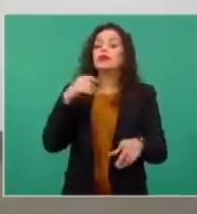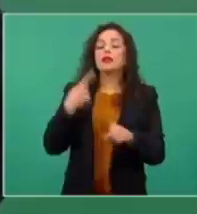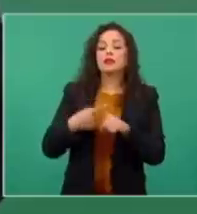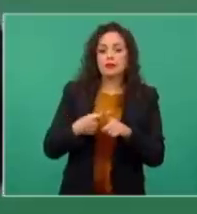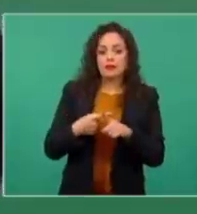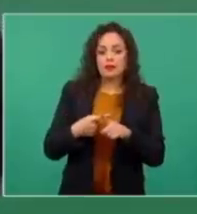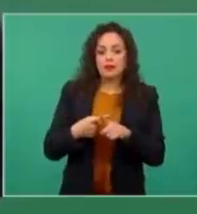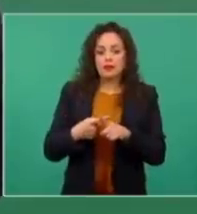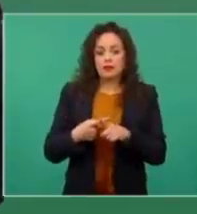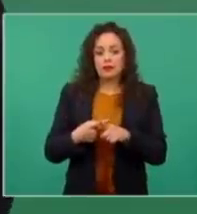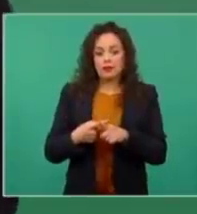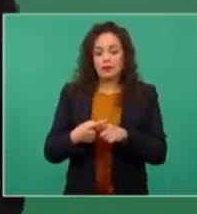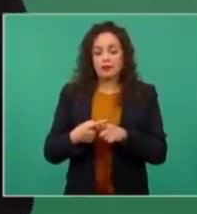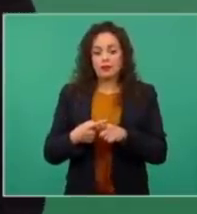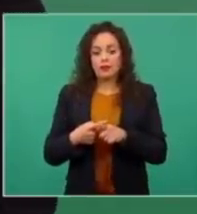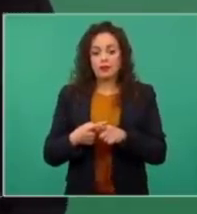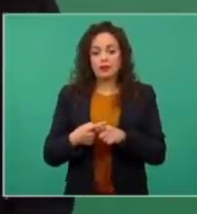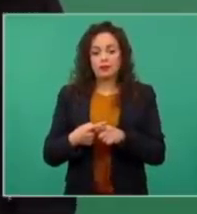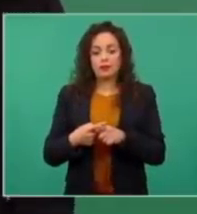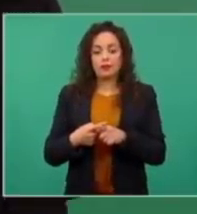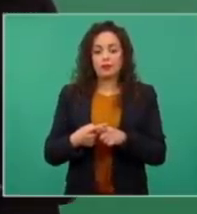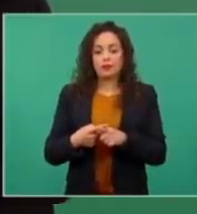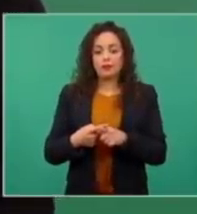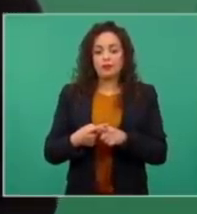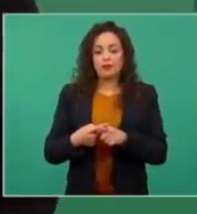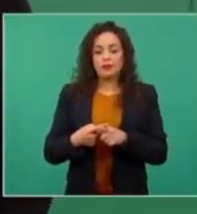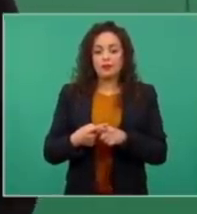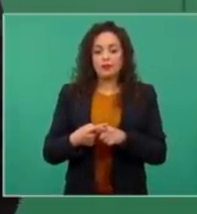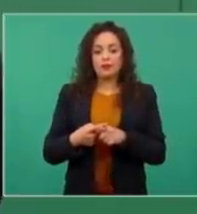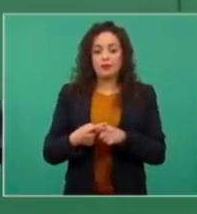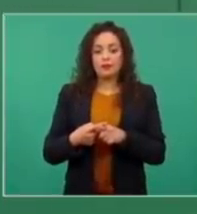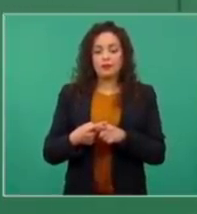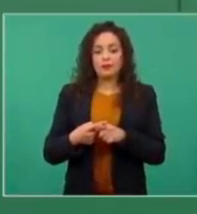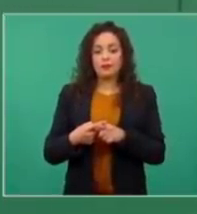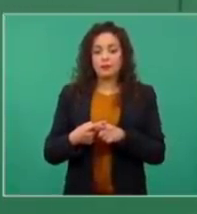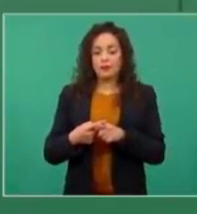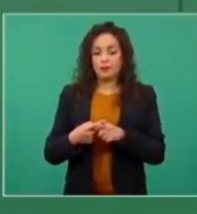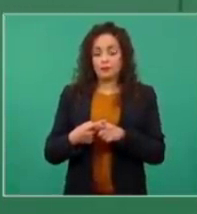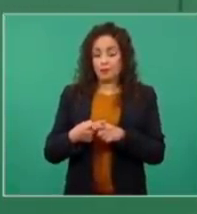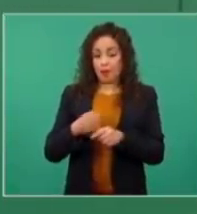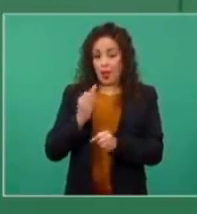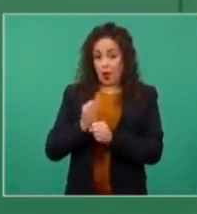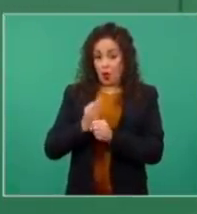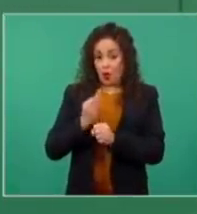Entonces, los que están ahora en la oposición, los grandes,